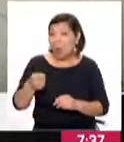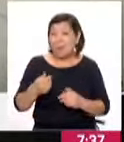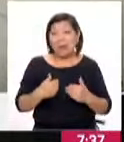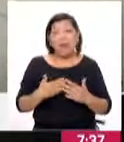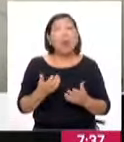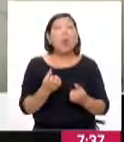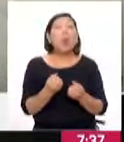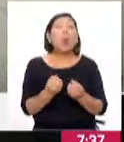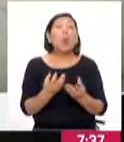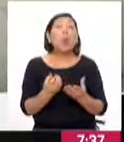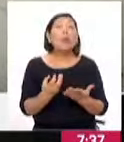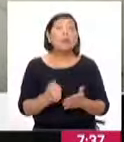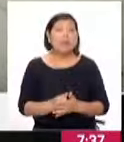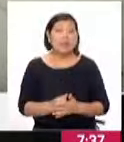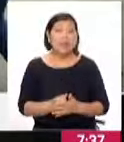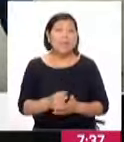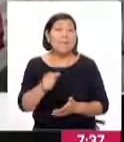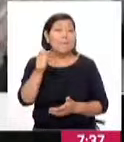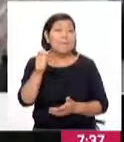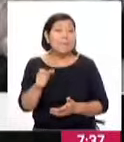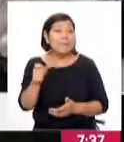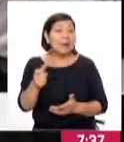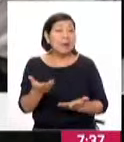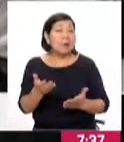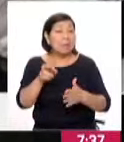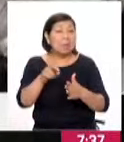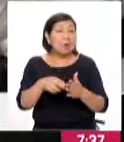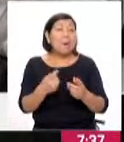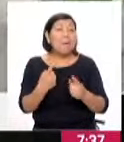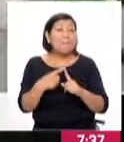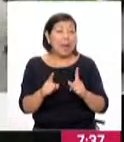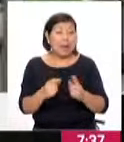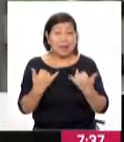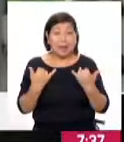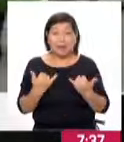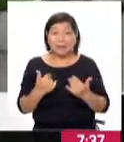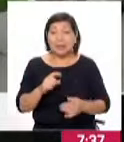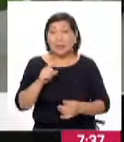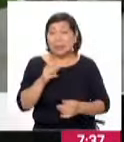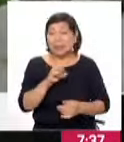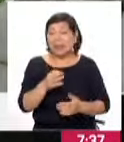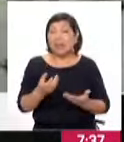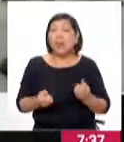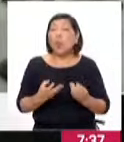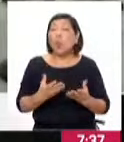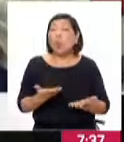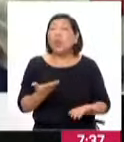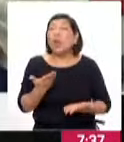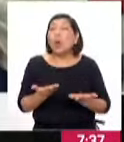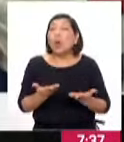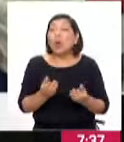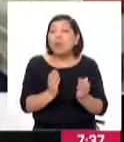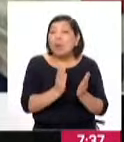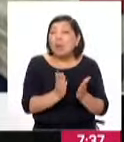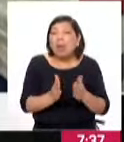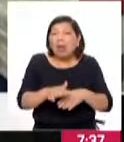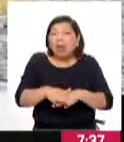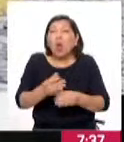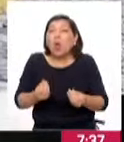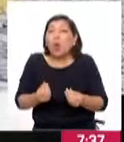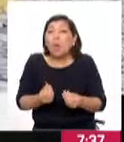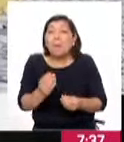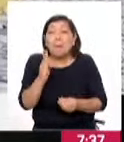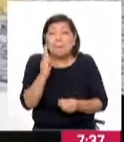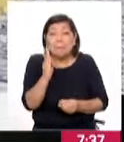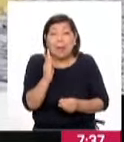El número de personas que están el día de hoy programadas para atender a estas 1.500 personas, ¿cómo se ha preparado esta sede